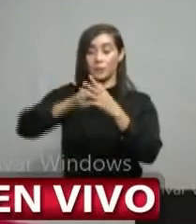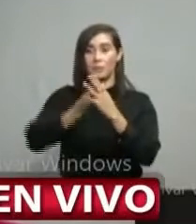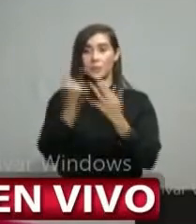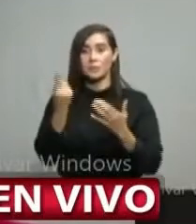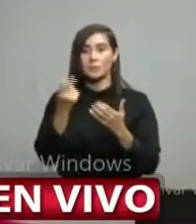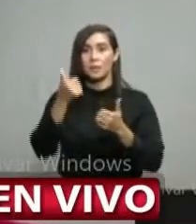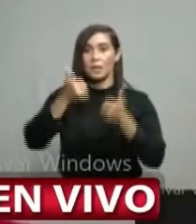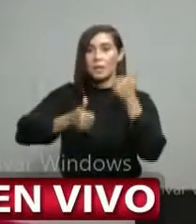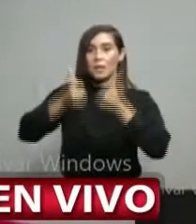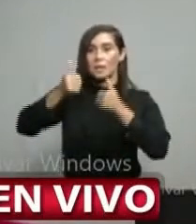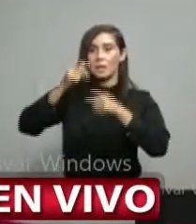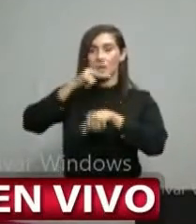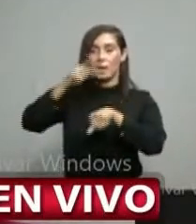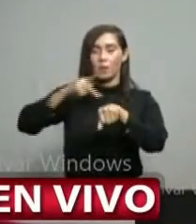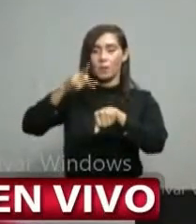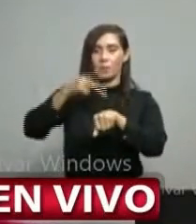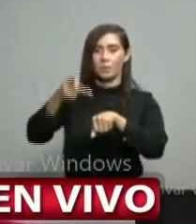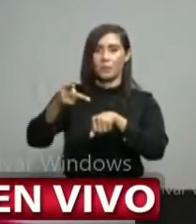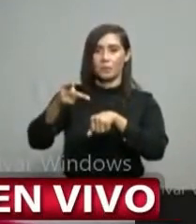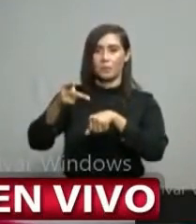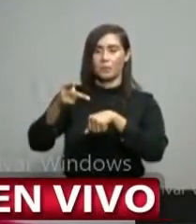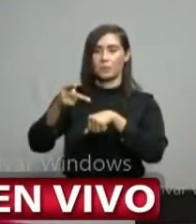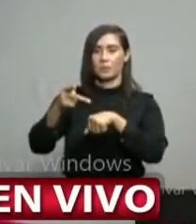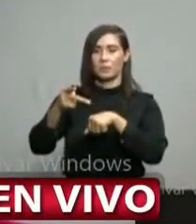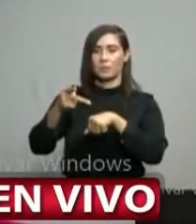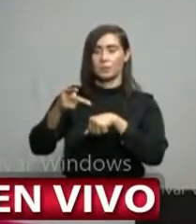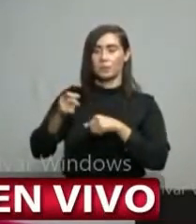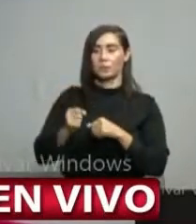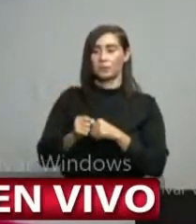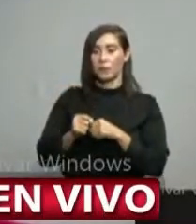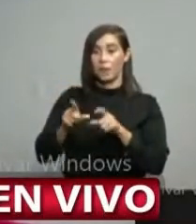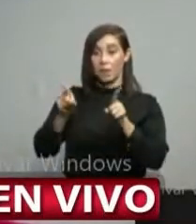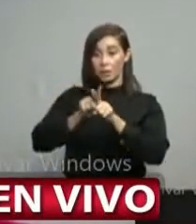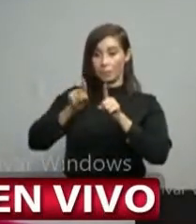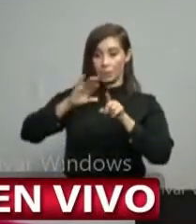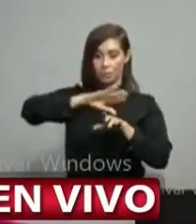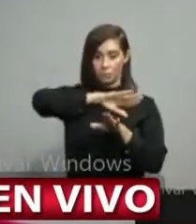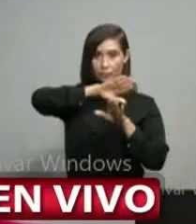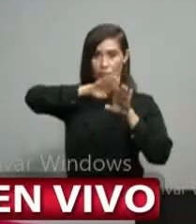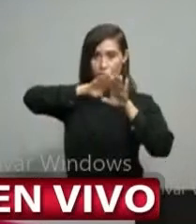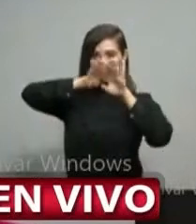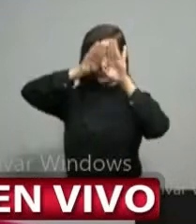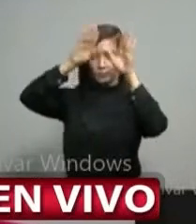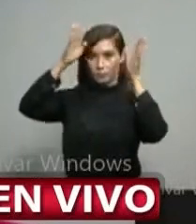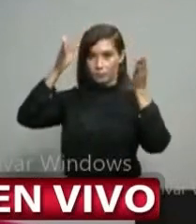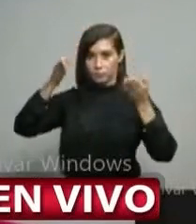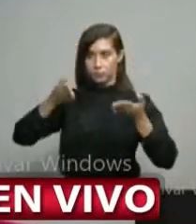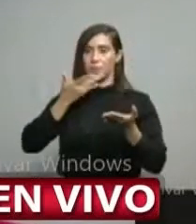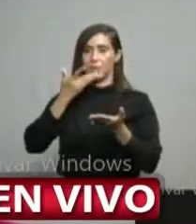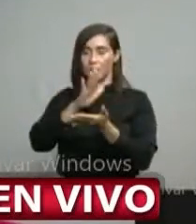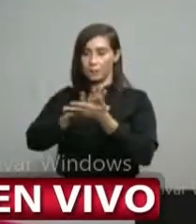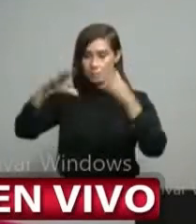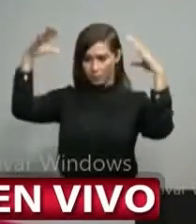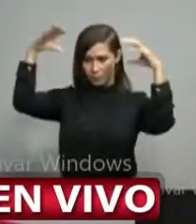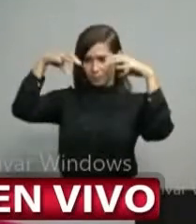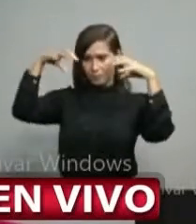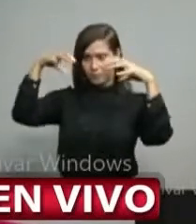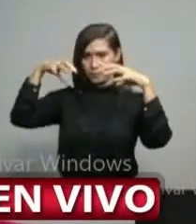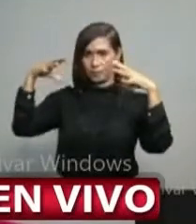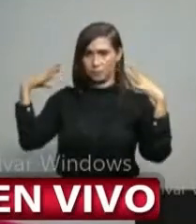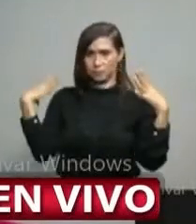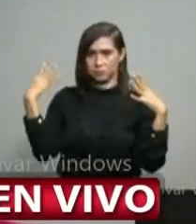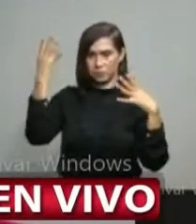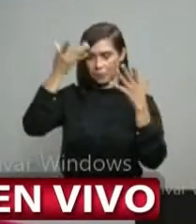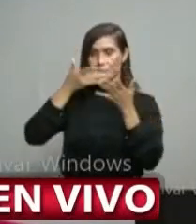fronteriza respecto a los túneles de desinfección la organización mundial de la salud y la